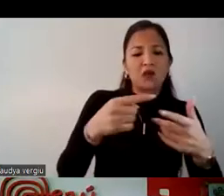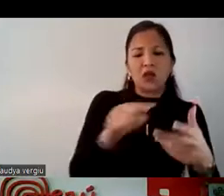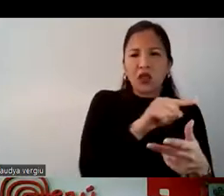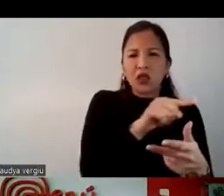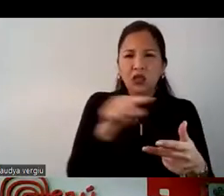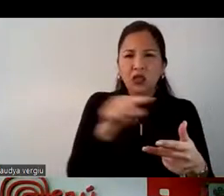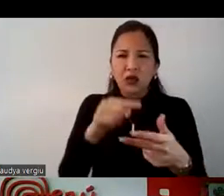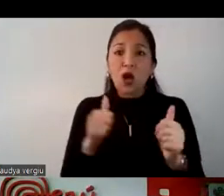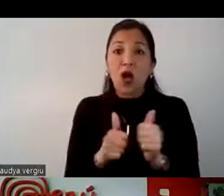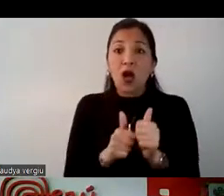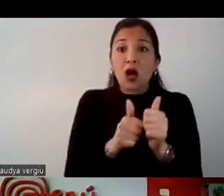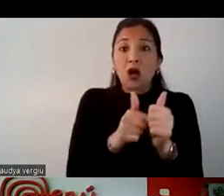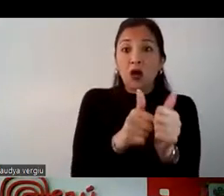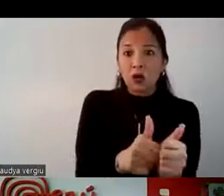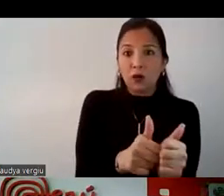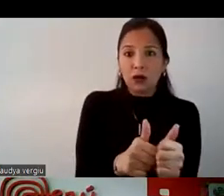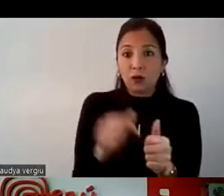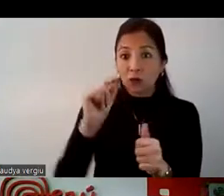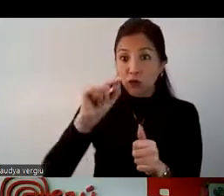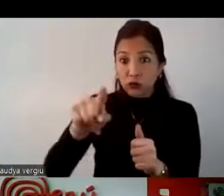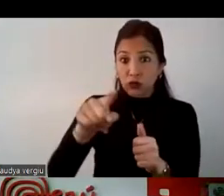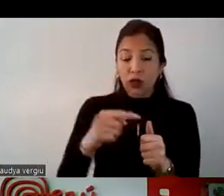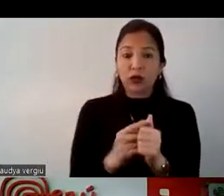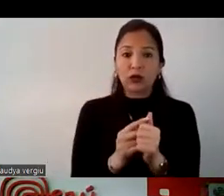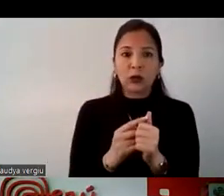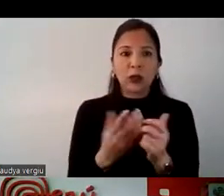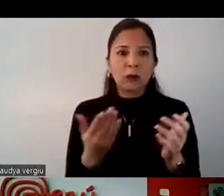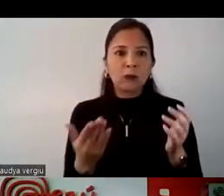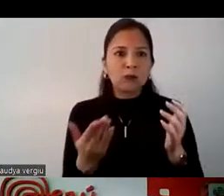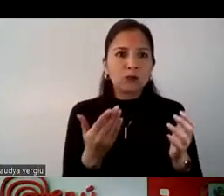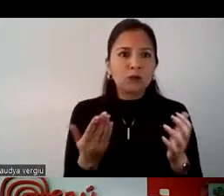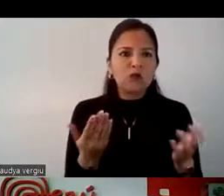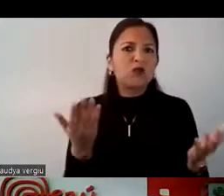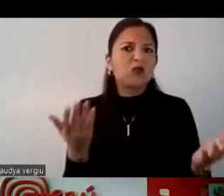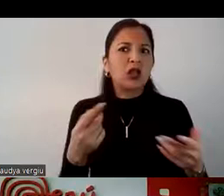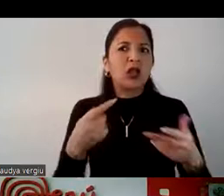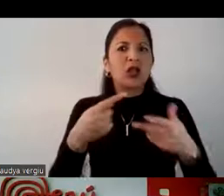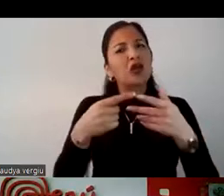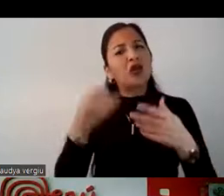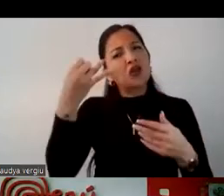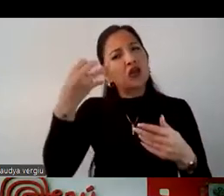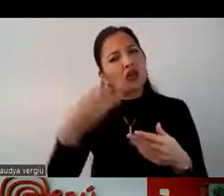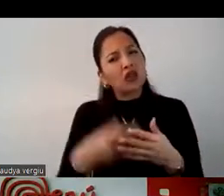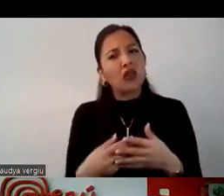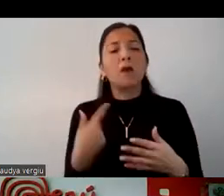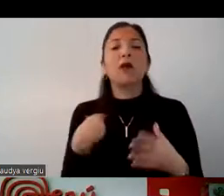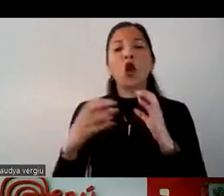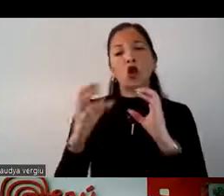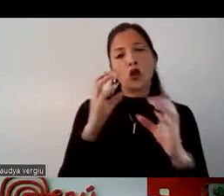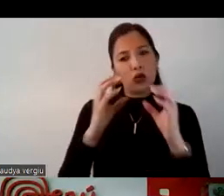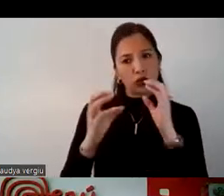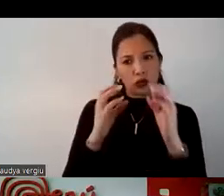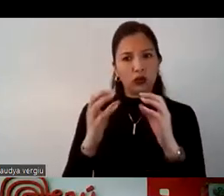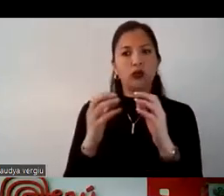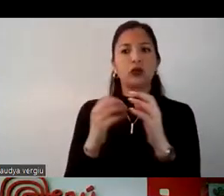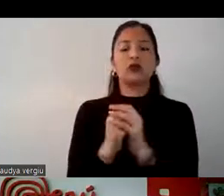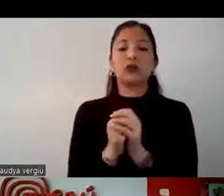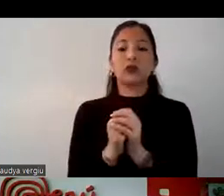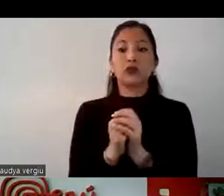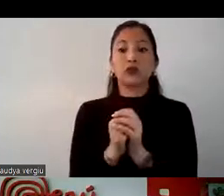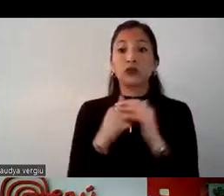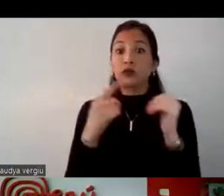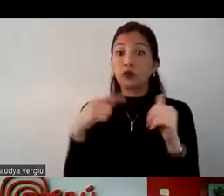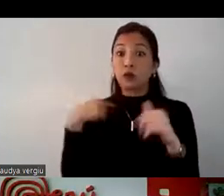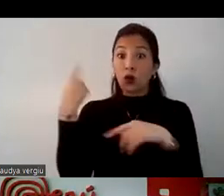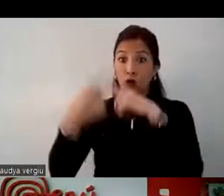acompañamos y ustedes pues tendrían que indicarnos en qué fechas para coordinar todo eso. Lo otro que estamos